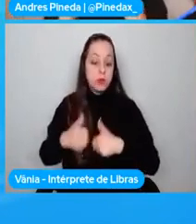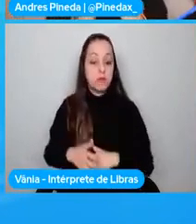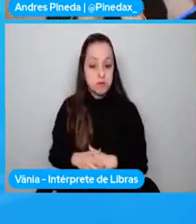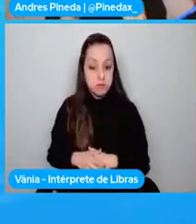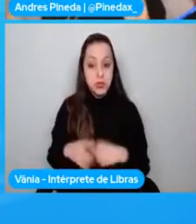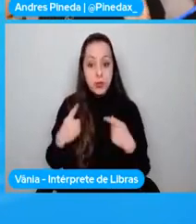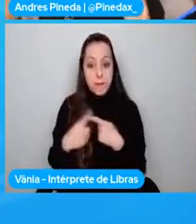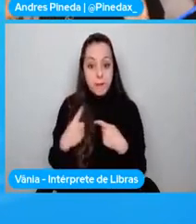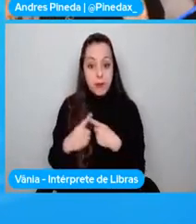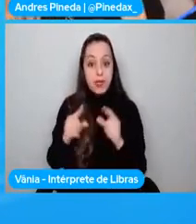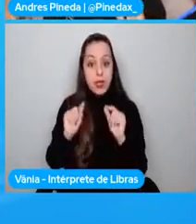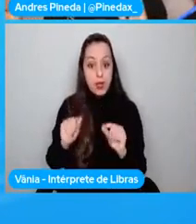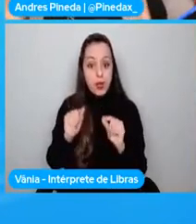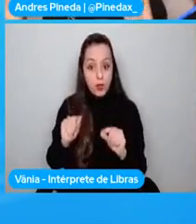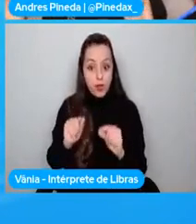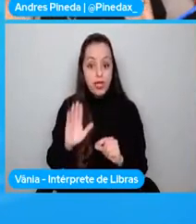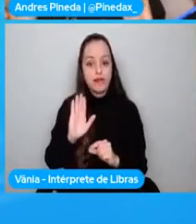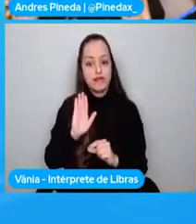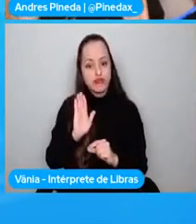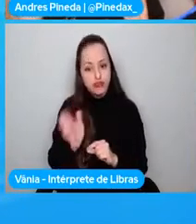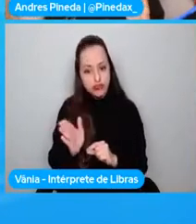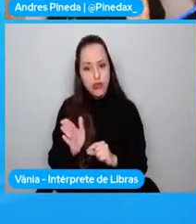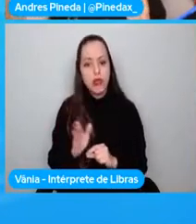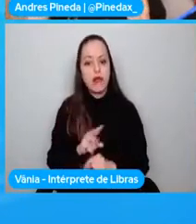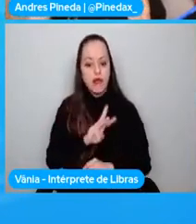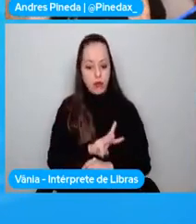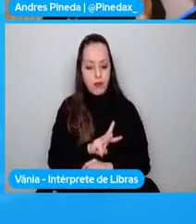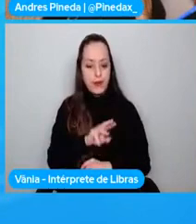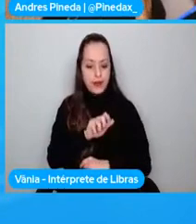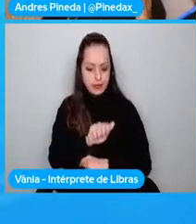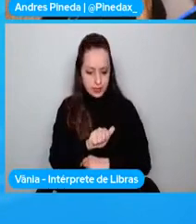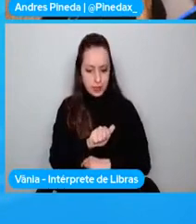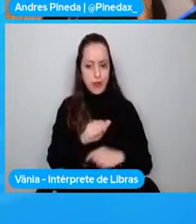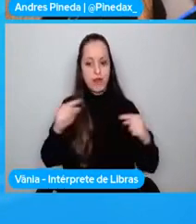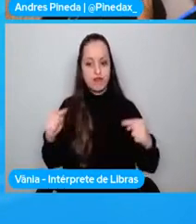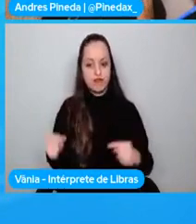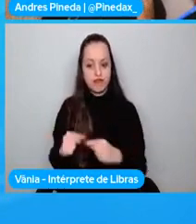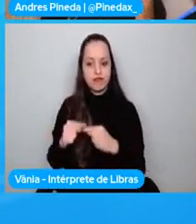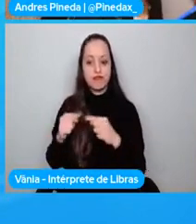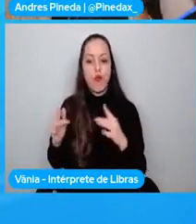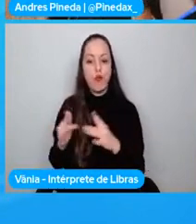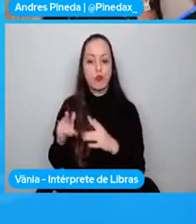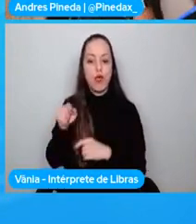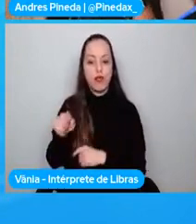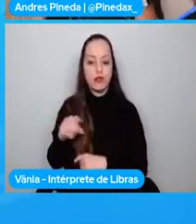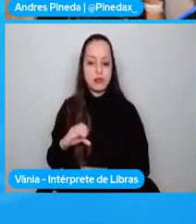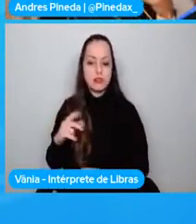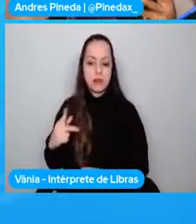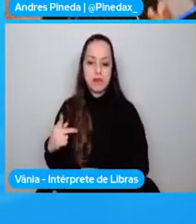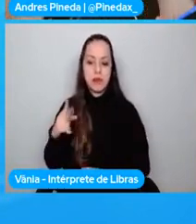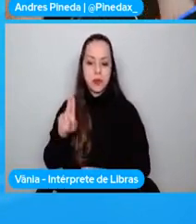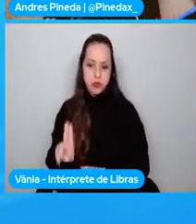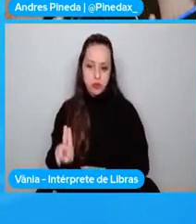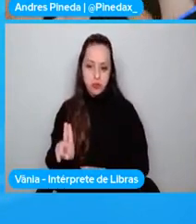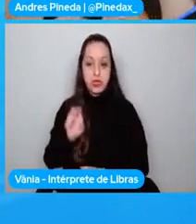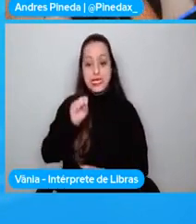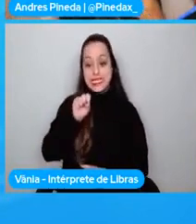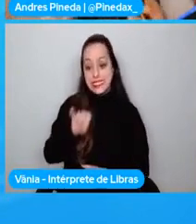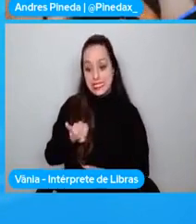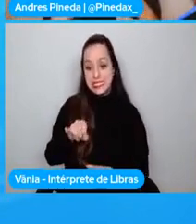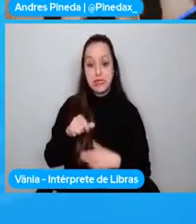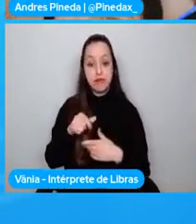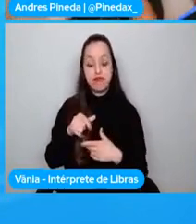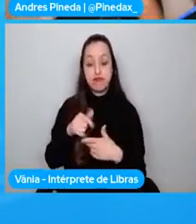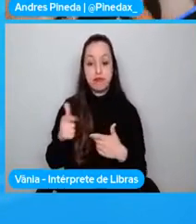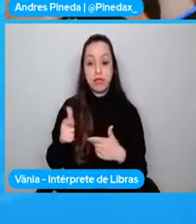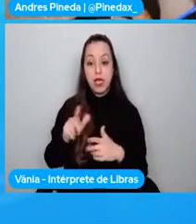aplicación se comunica con el CPU. Si la aplicación está corriendo en un